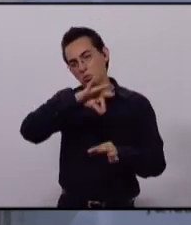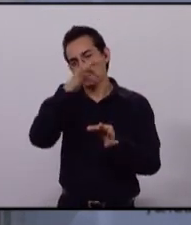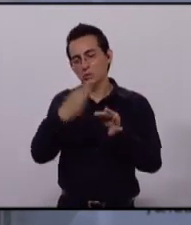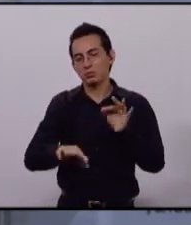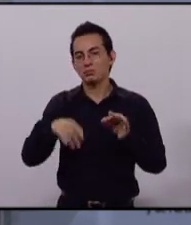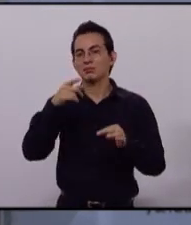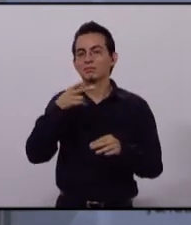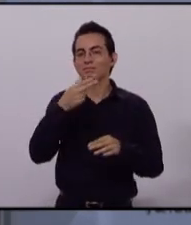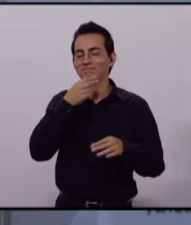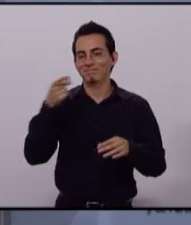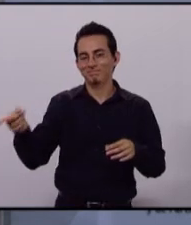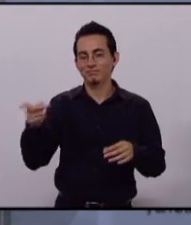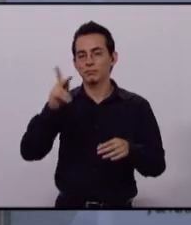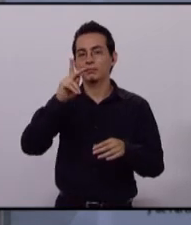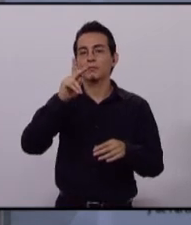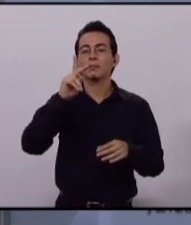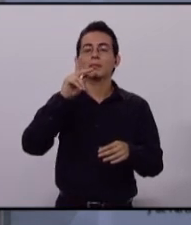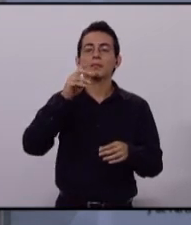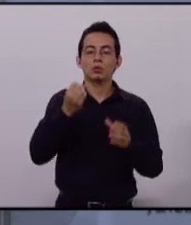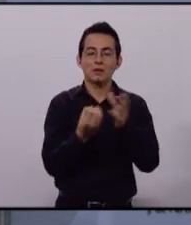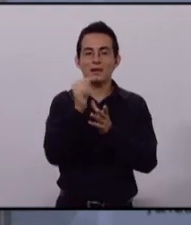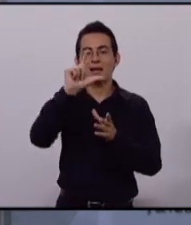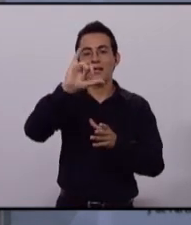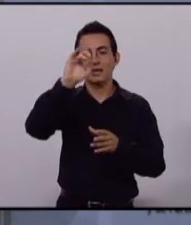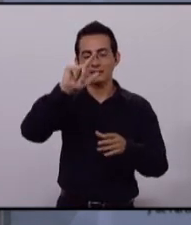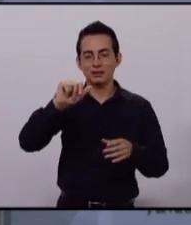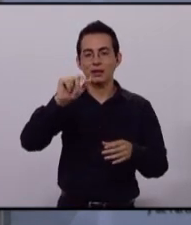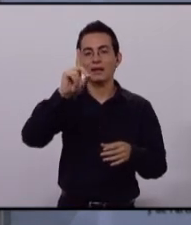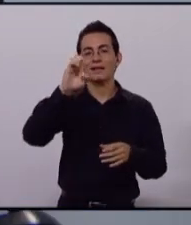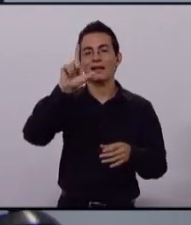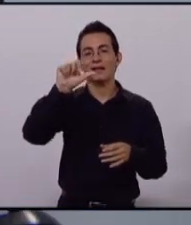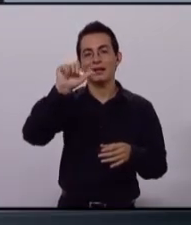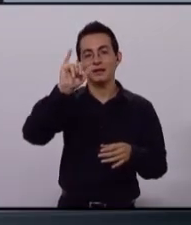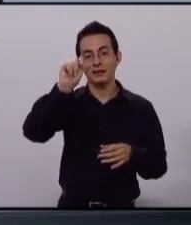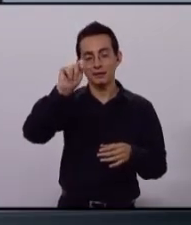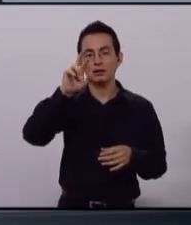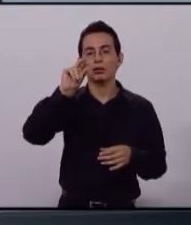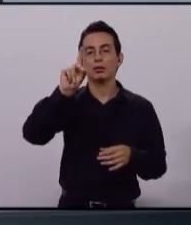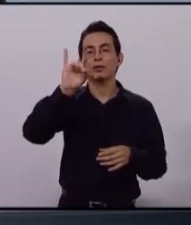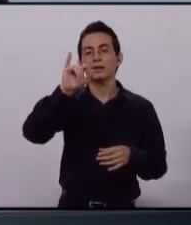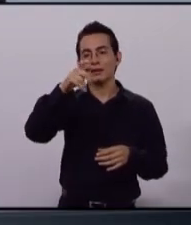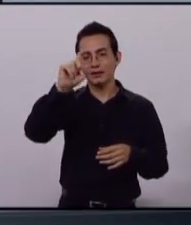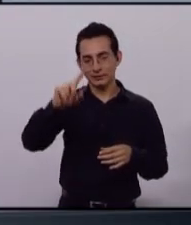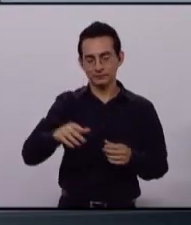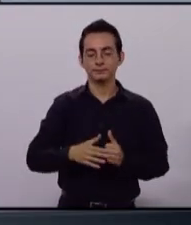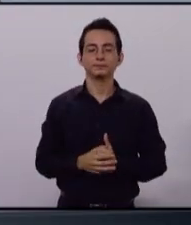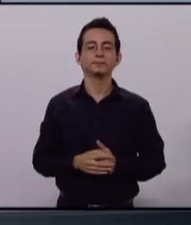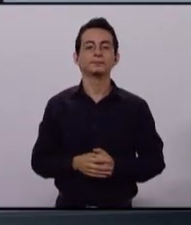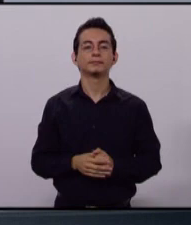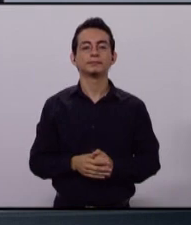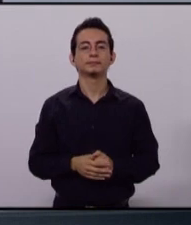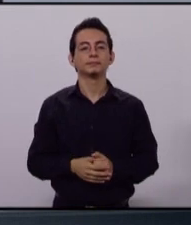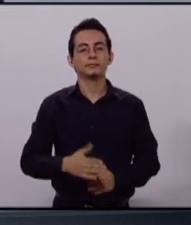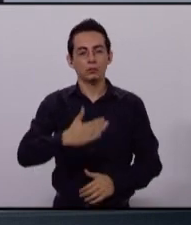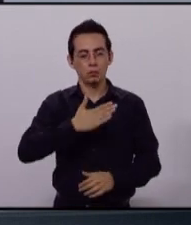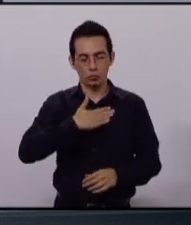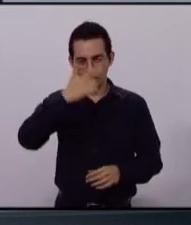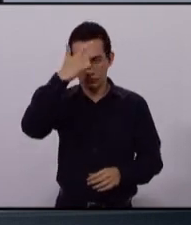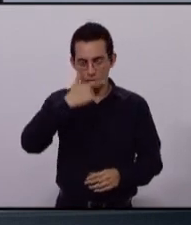participación del candidato del partido Nueva Alianza, Delight Rodríguez. Buenas noches. Nuevamente,